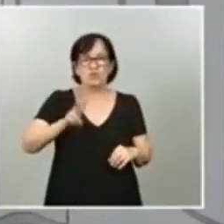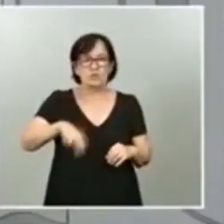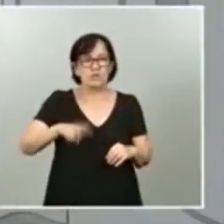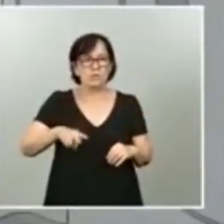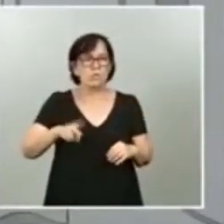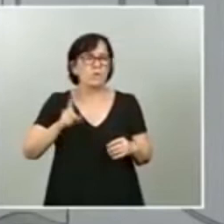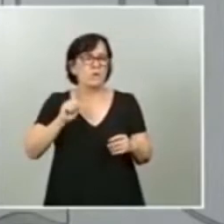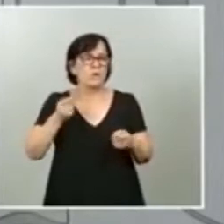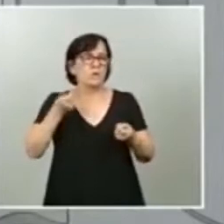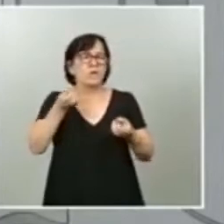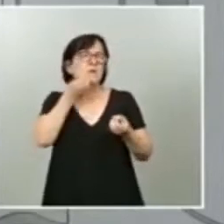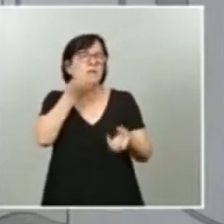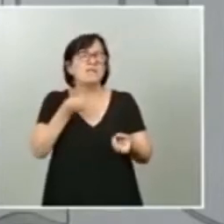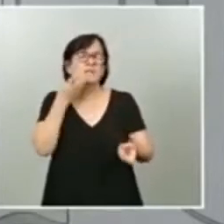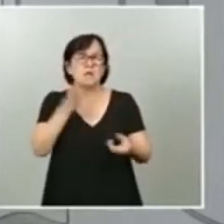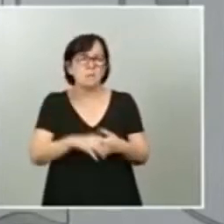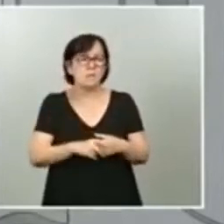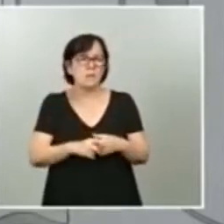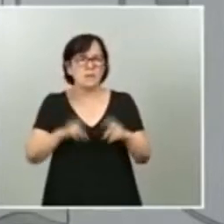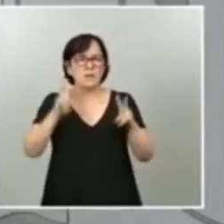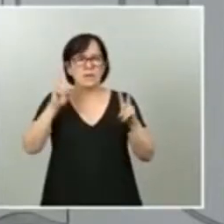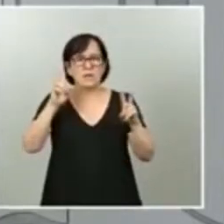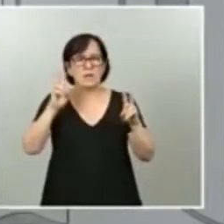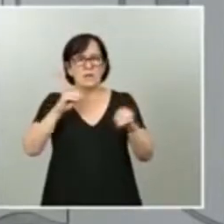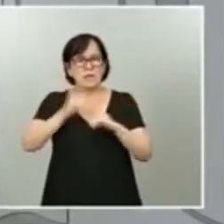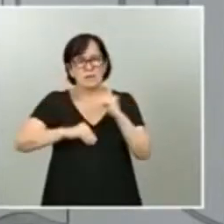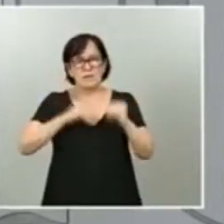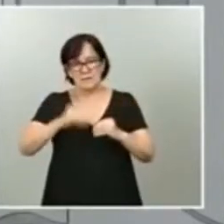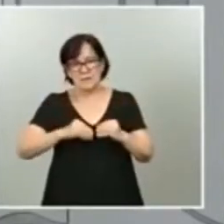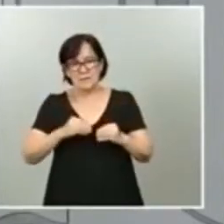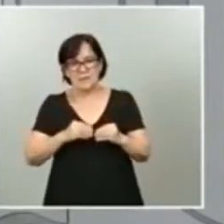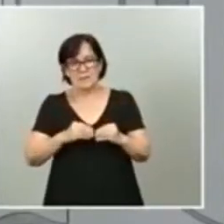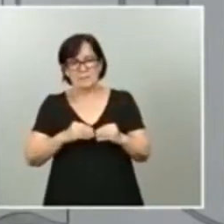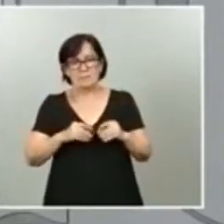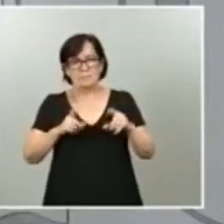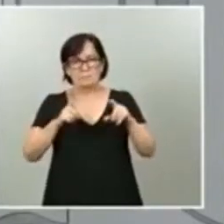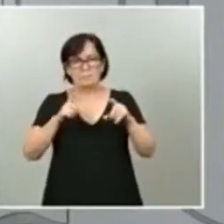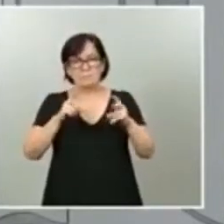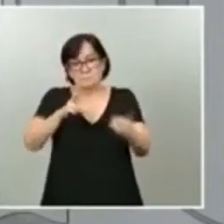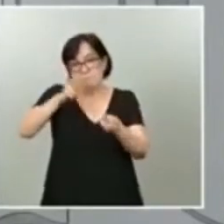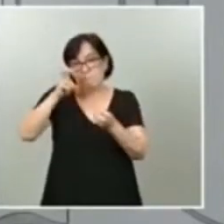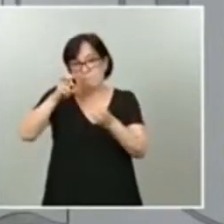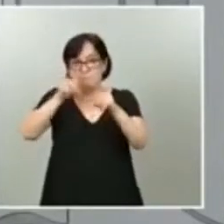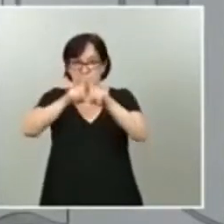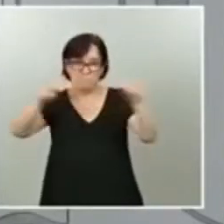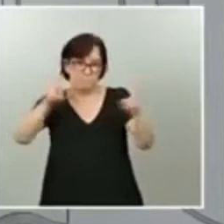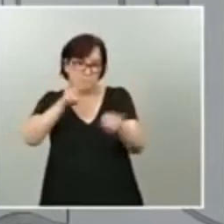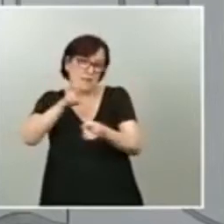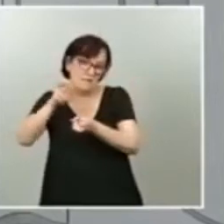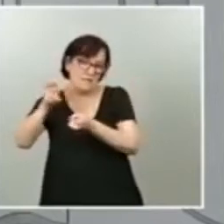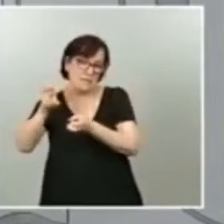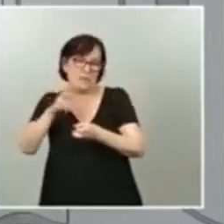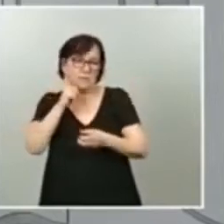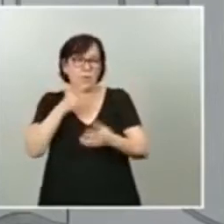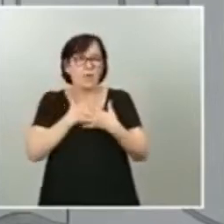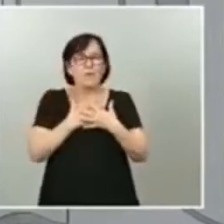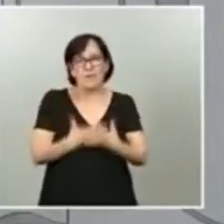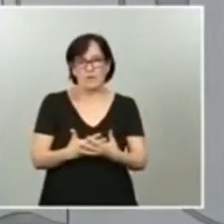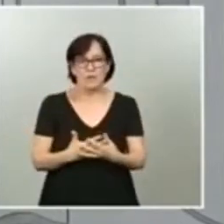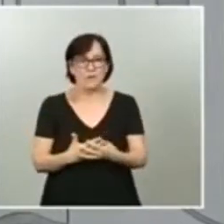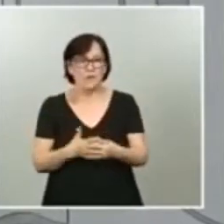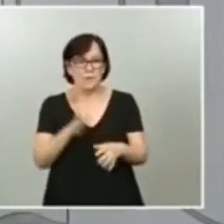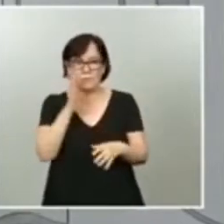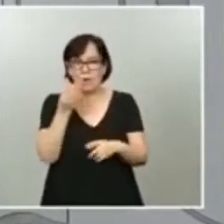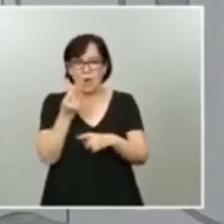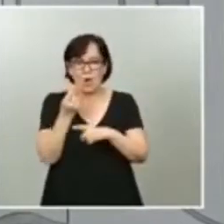respecto a las actuaciones que pueda realizar la agencia tributaria, no solamente por voluntad, sino también por obligación legal.